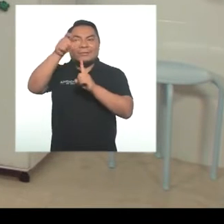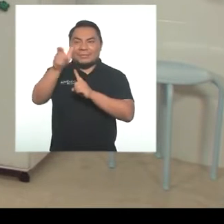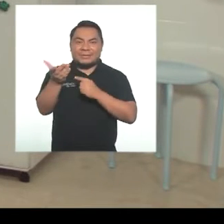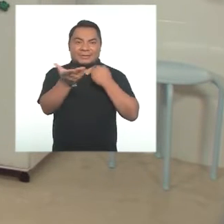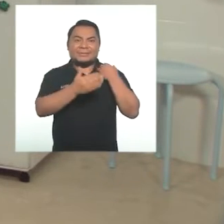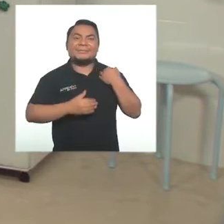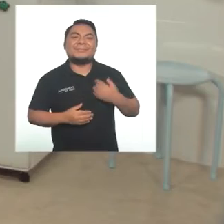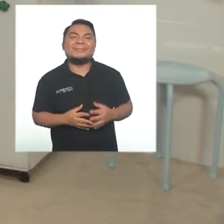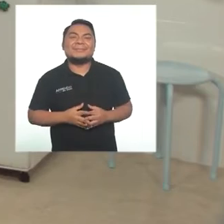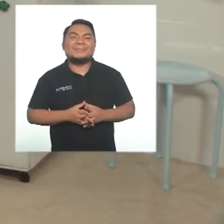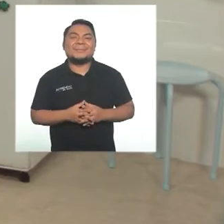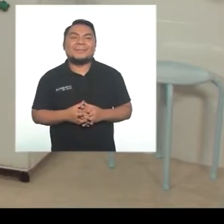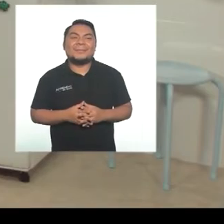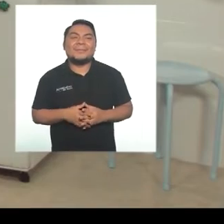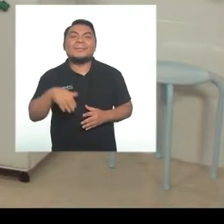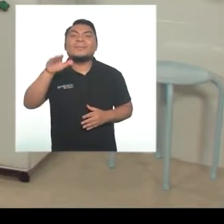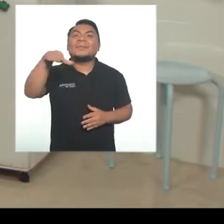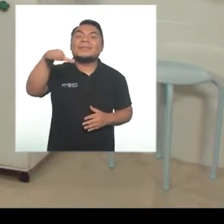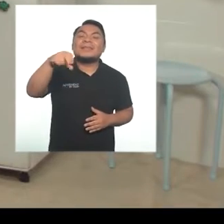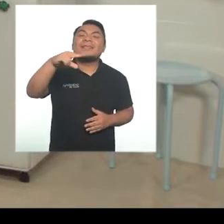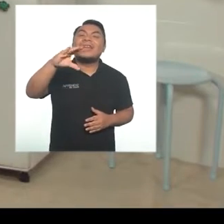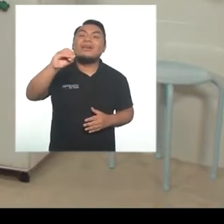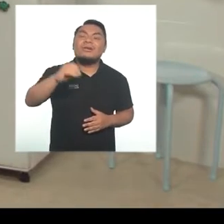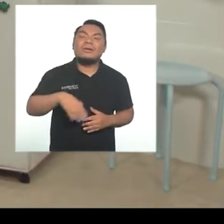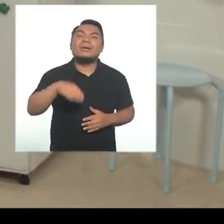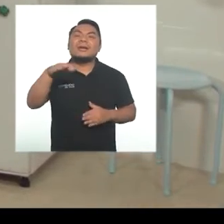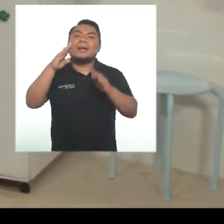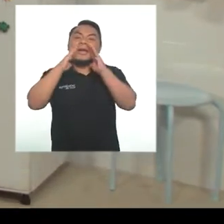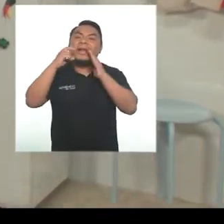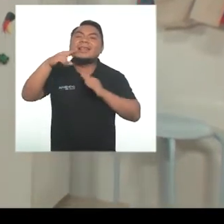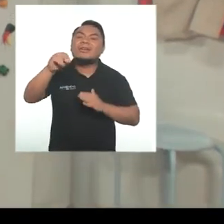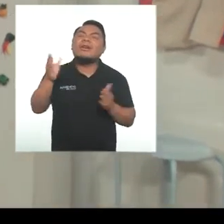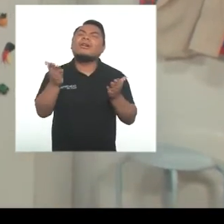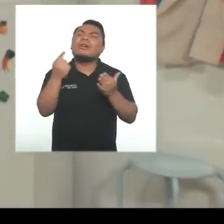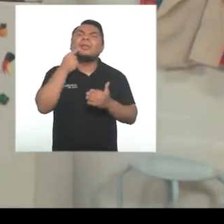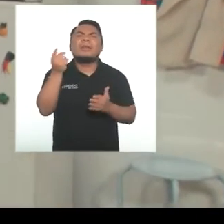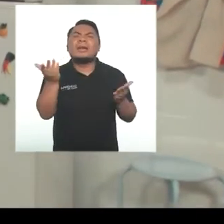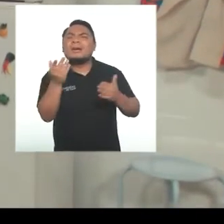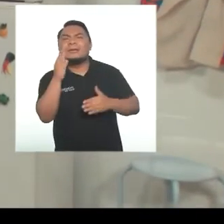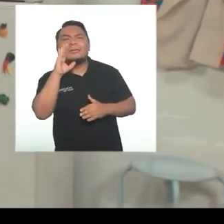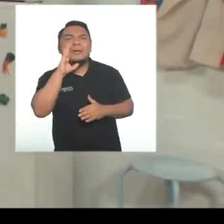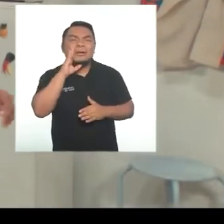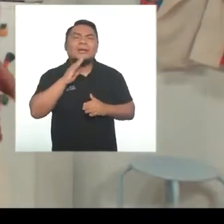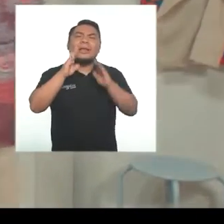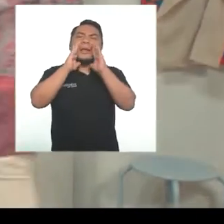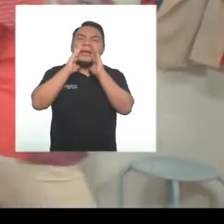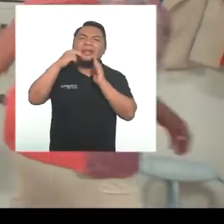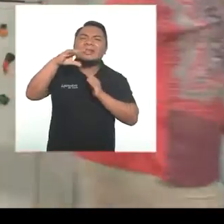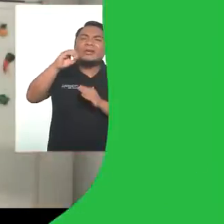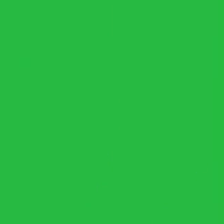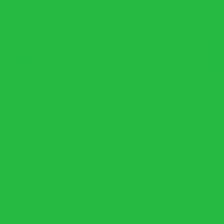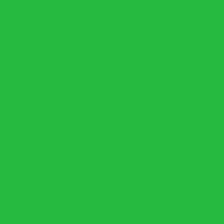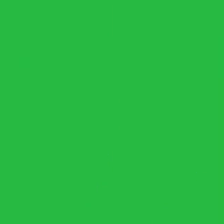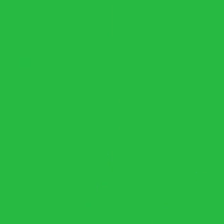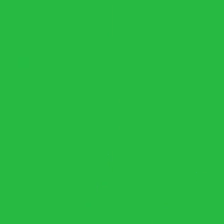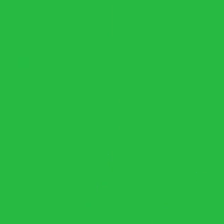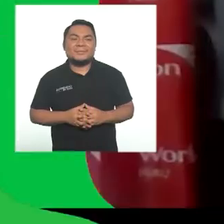especialista. Nico. Nico, hijito, ¿dónde estás? ¿Nico?